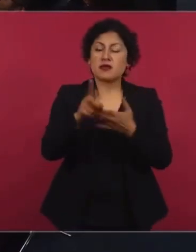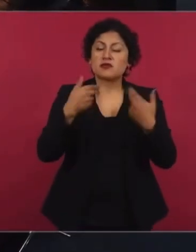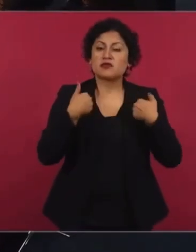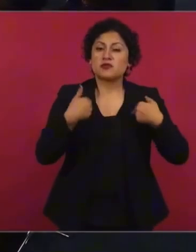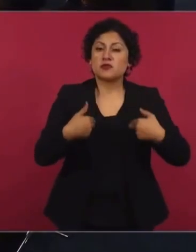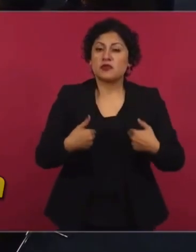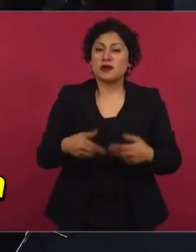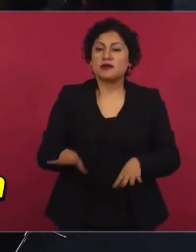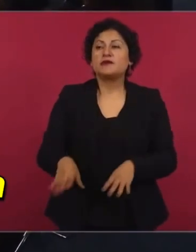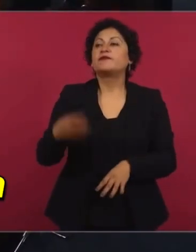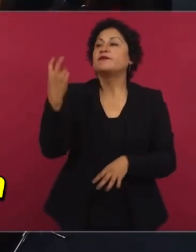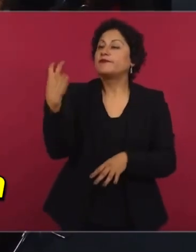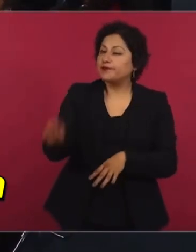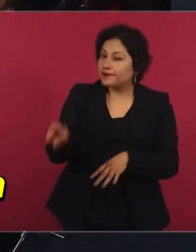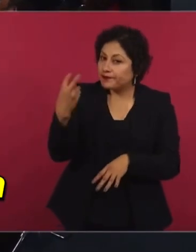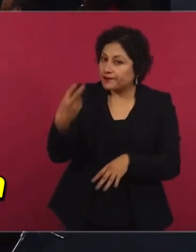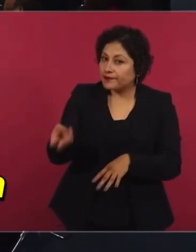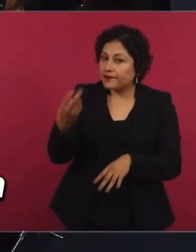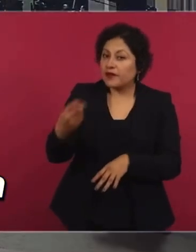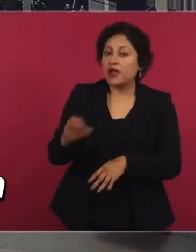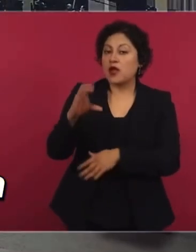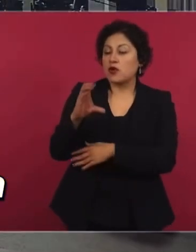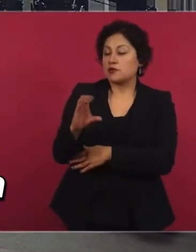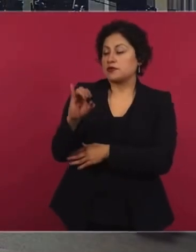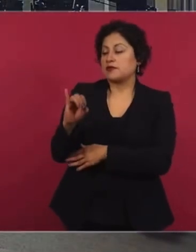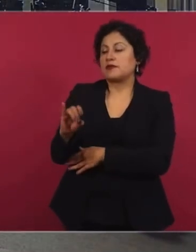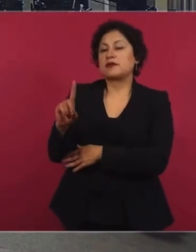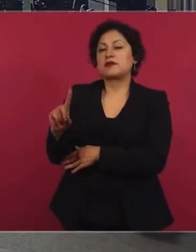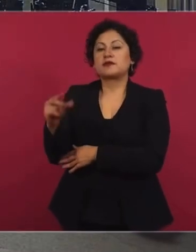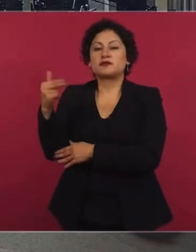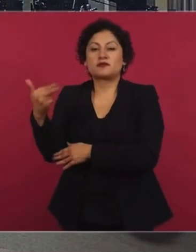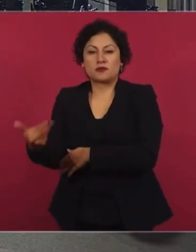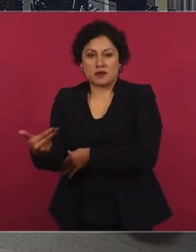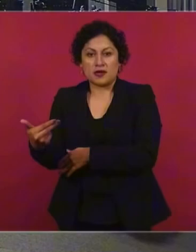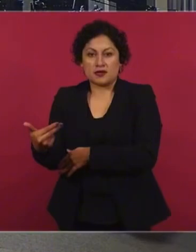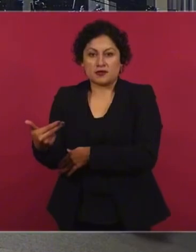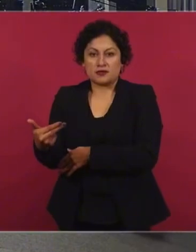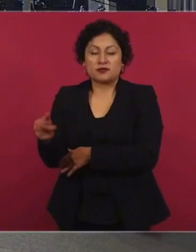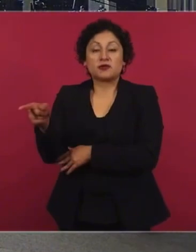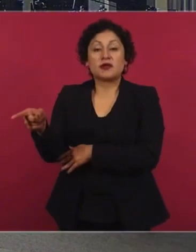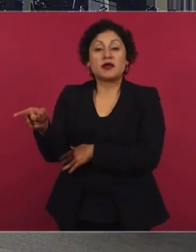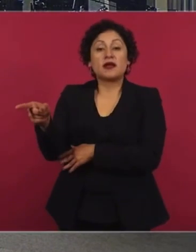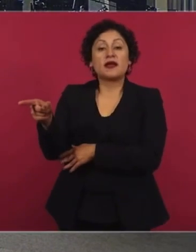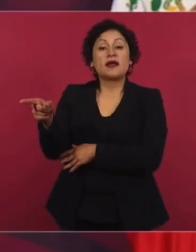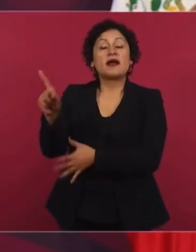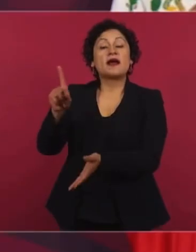la Comisión Interamericana de Derechos Humanos que la dirigió